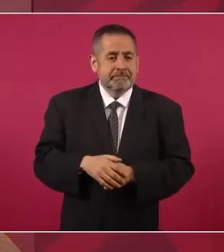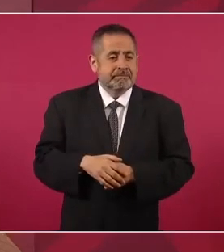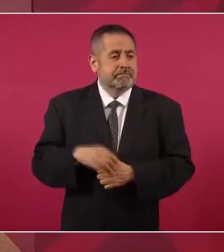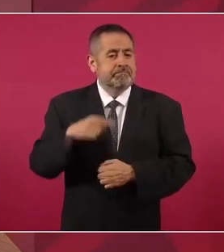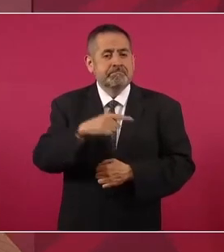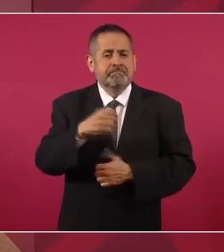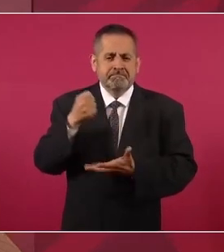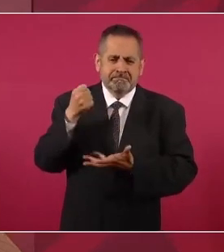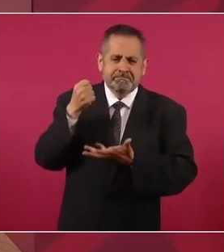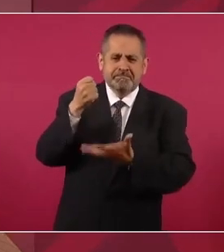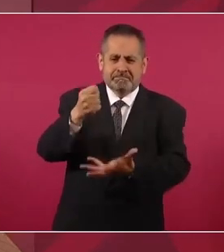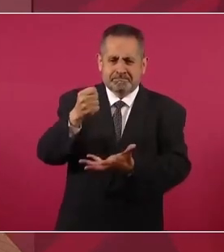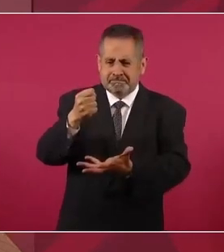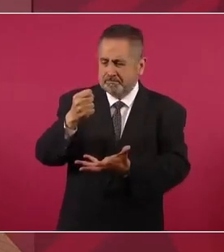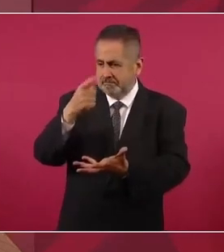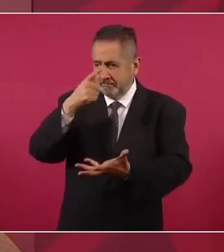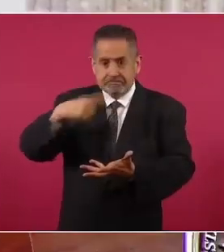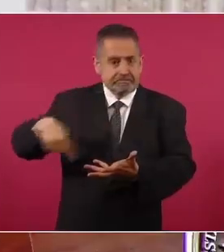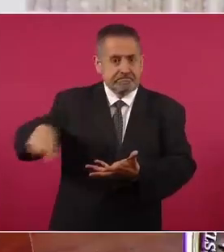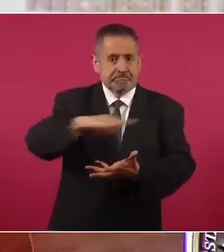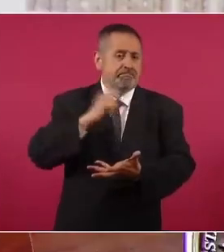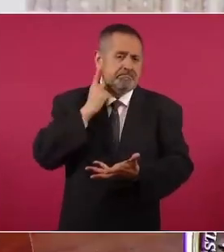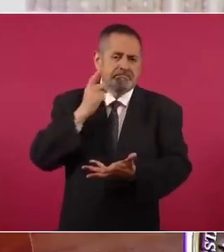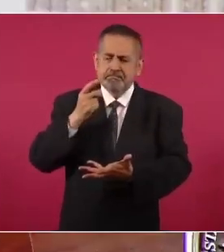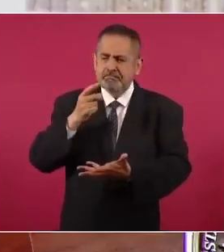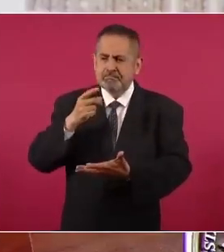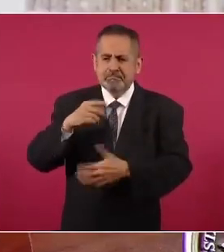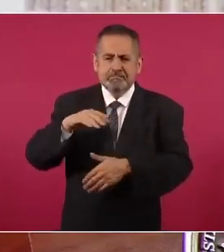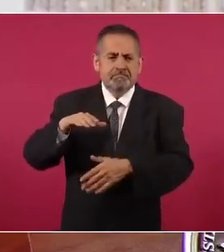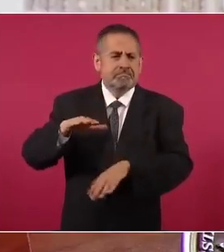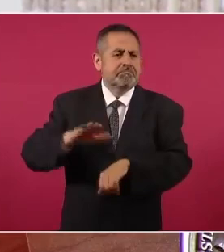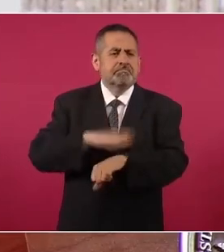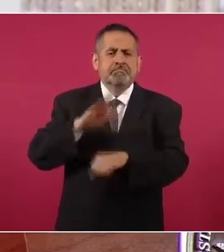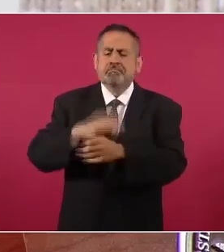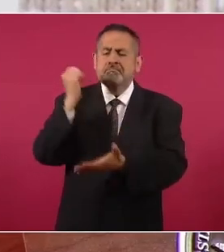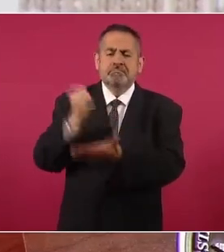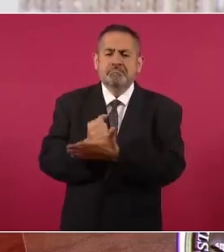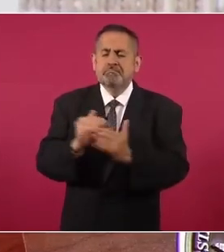presupuesto los tres tres años por unanimidad